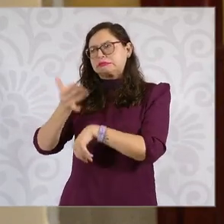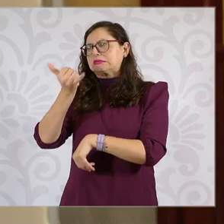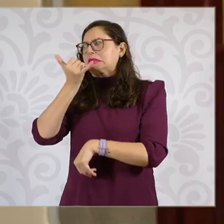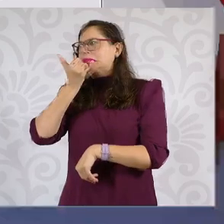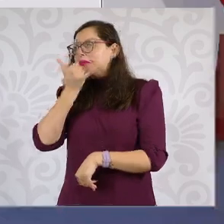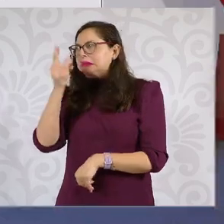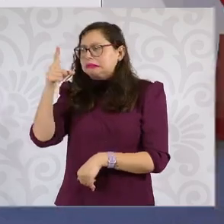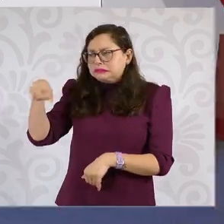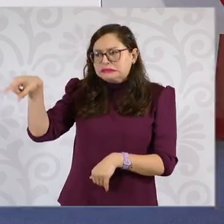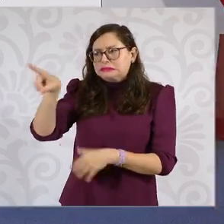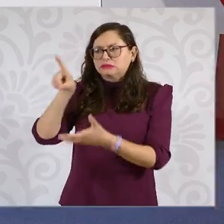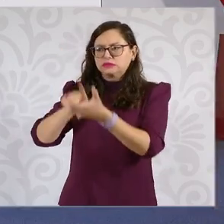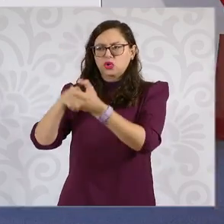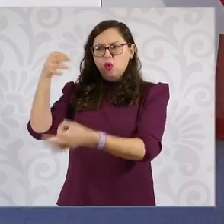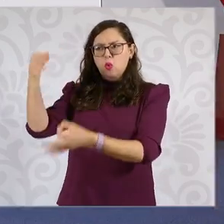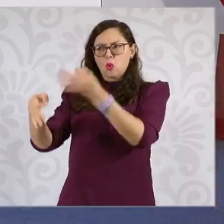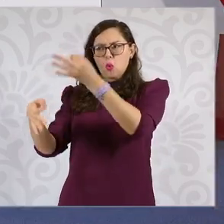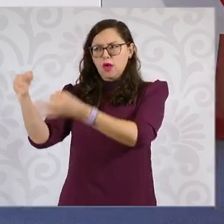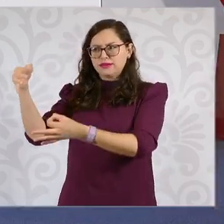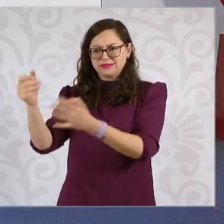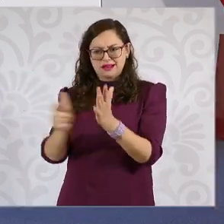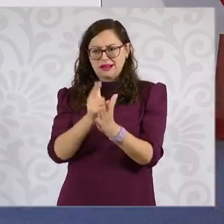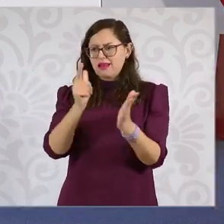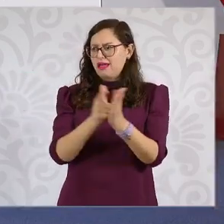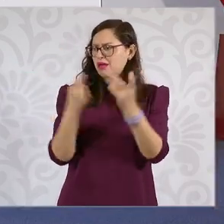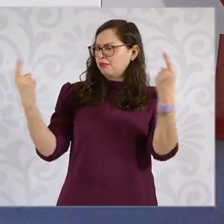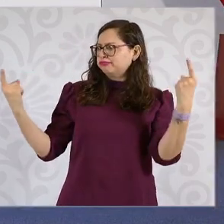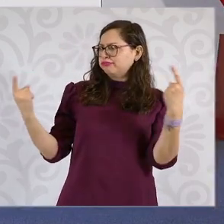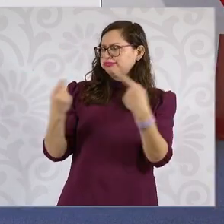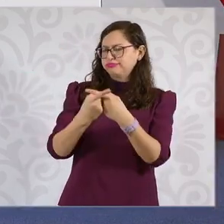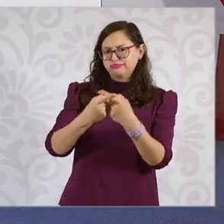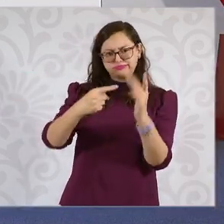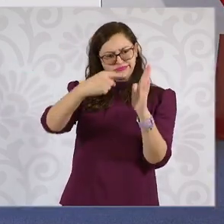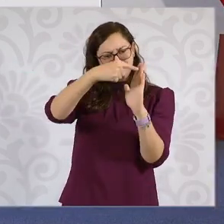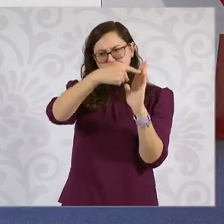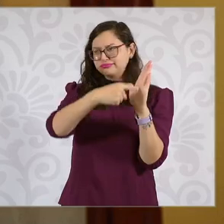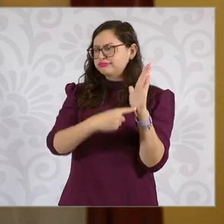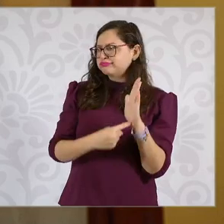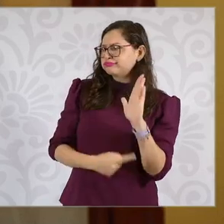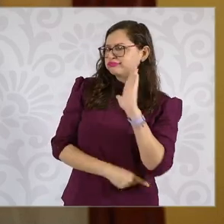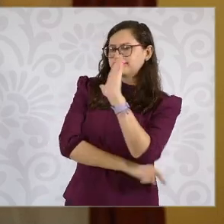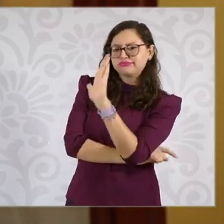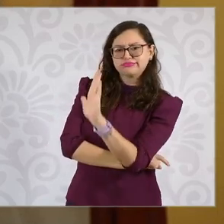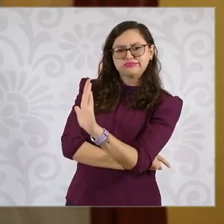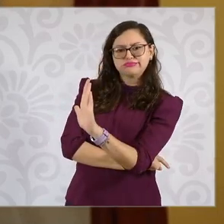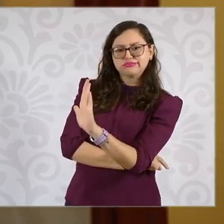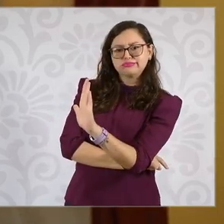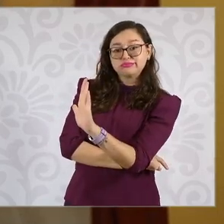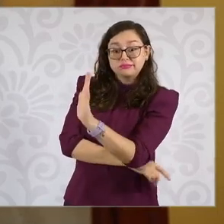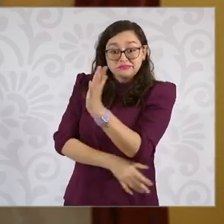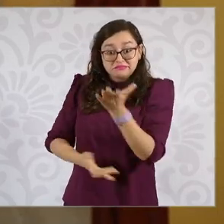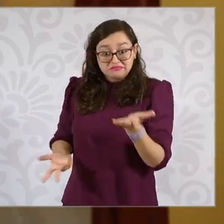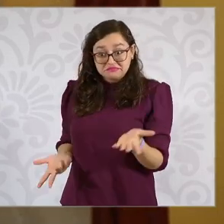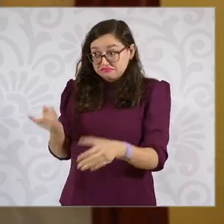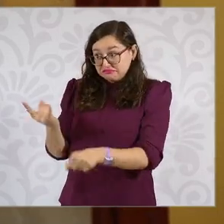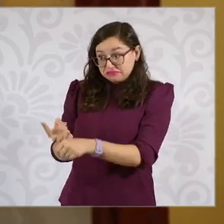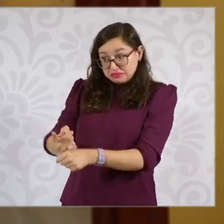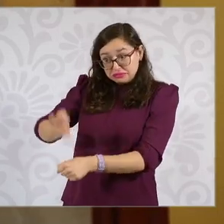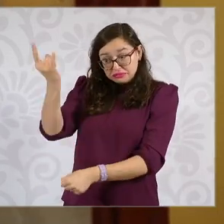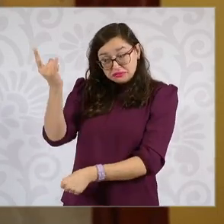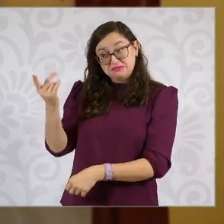es claro y notorio que se está violando la ley de amparo